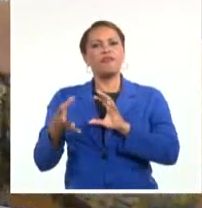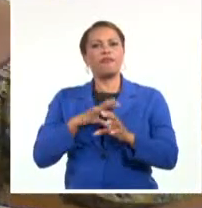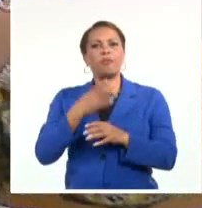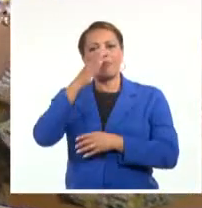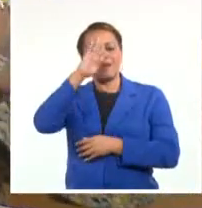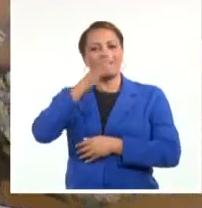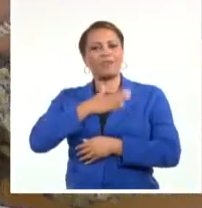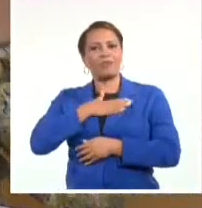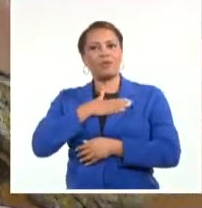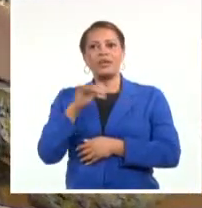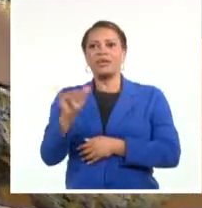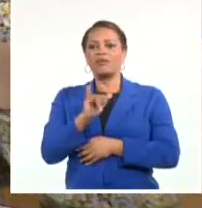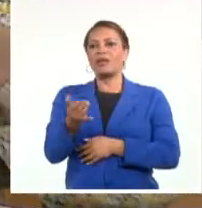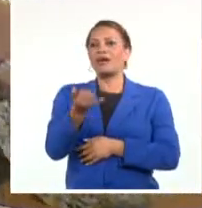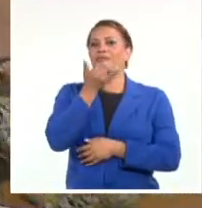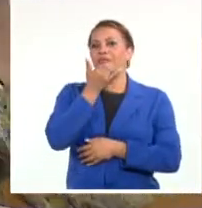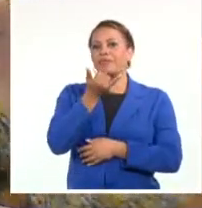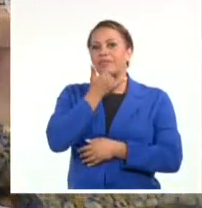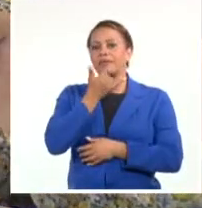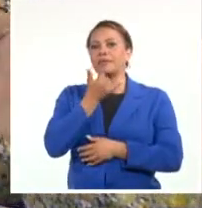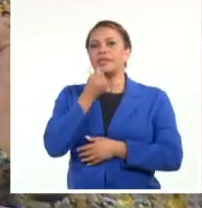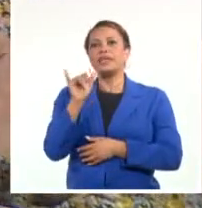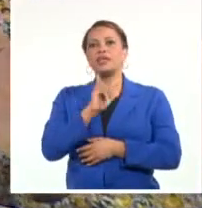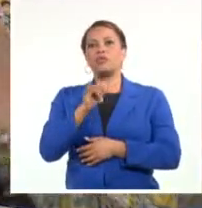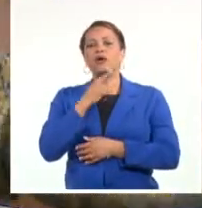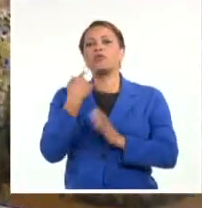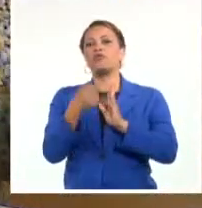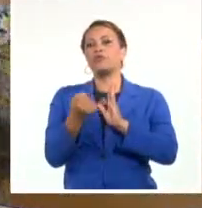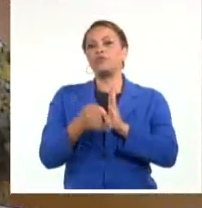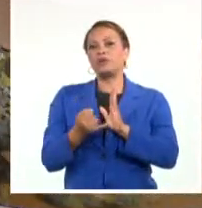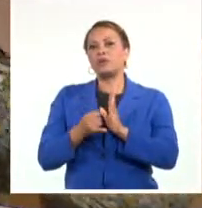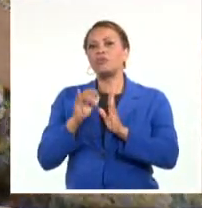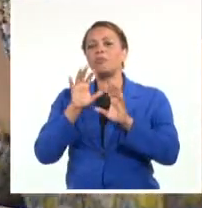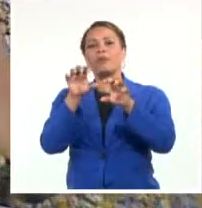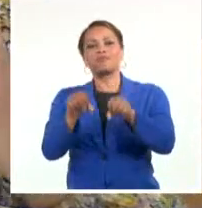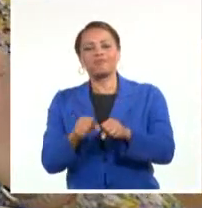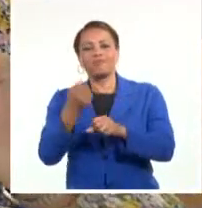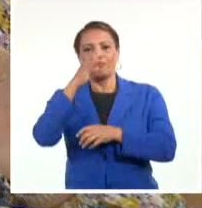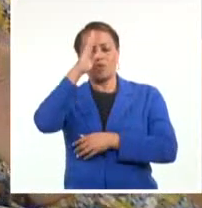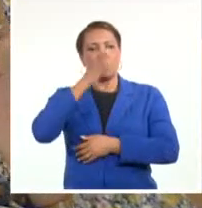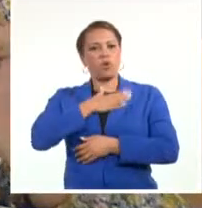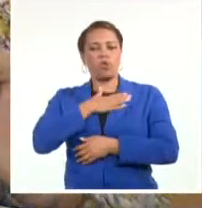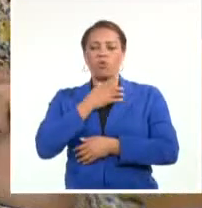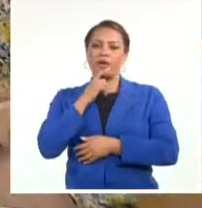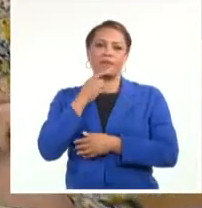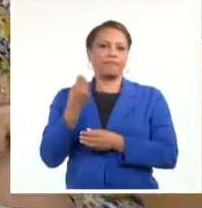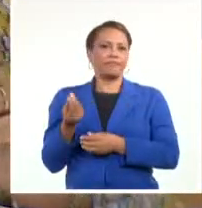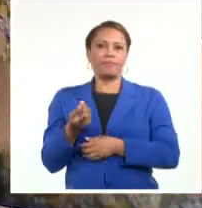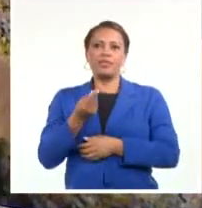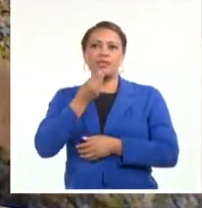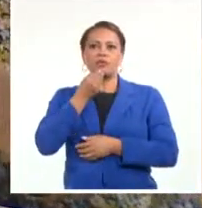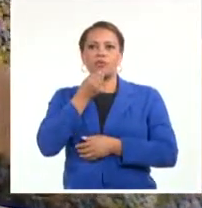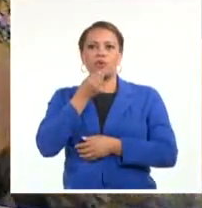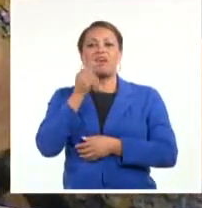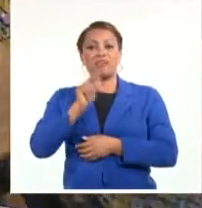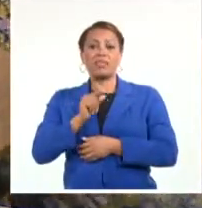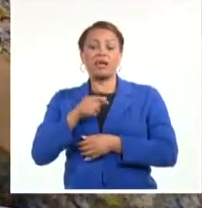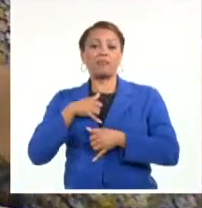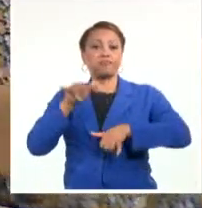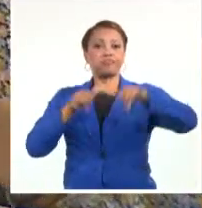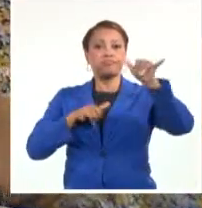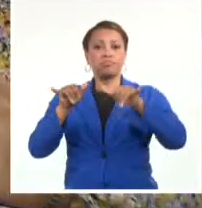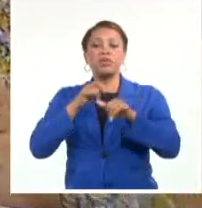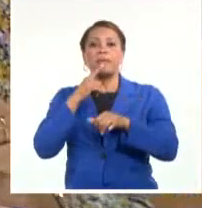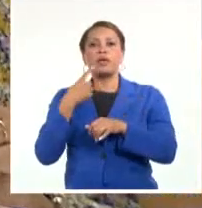región, tratan también de provocar el pretexto para una invasión a partir de ese elemento de si hay mucha migración. Todo el tiempo están